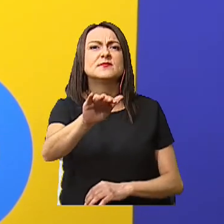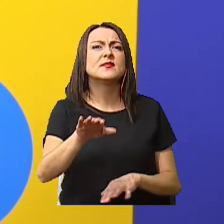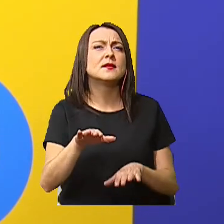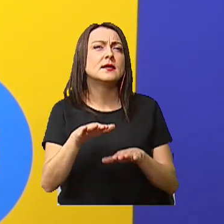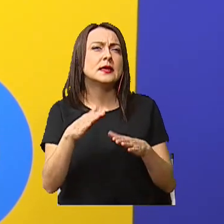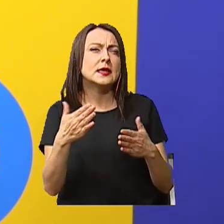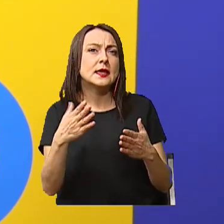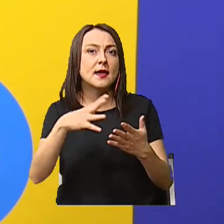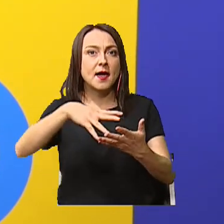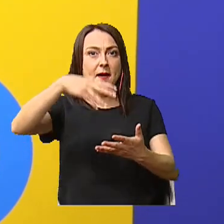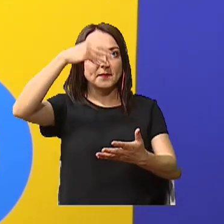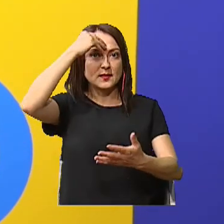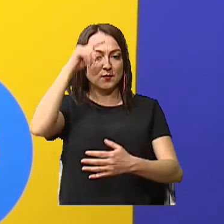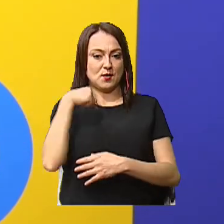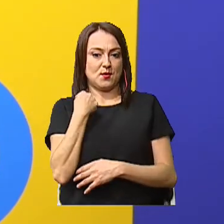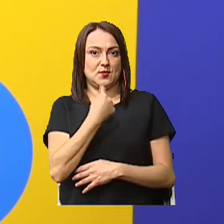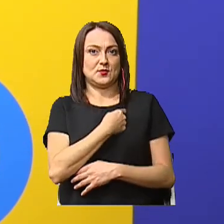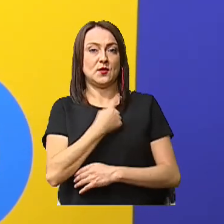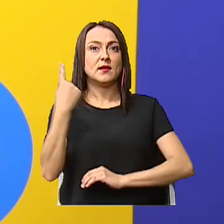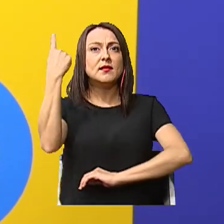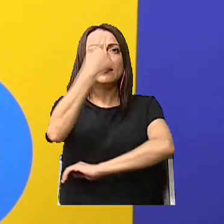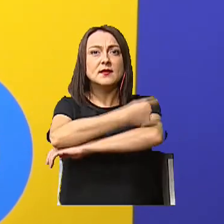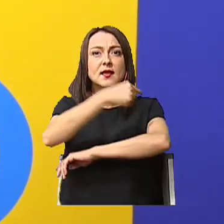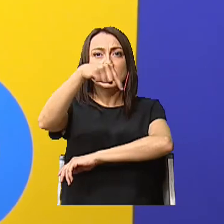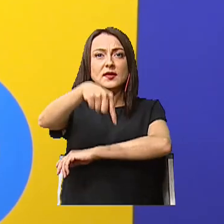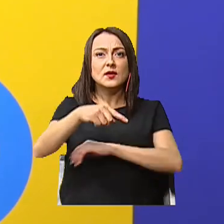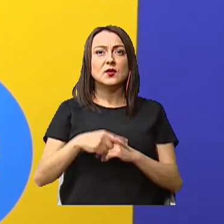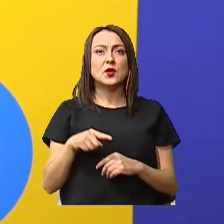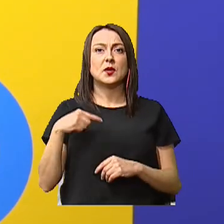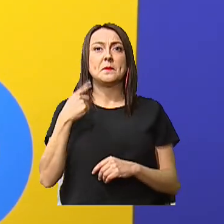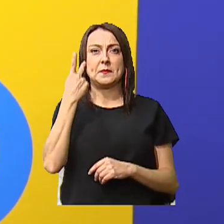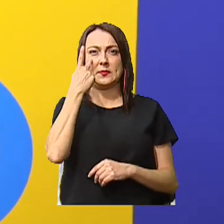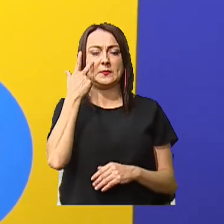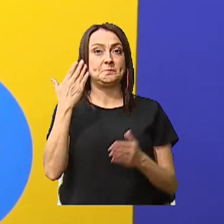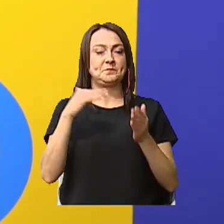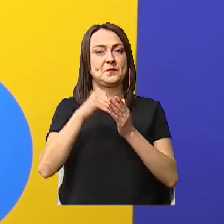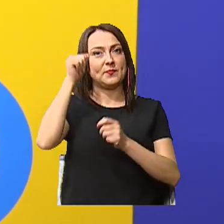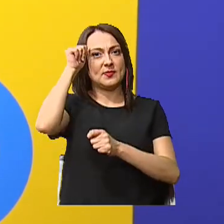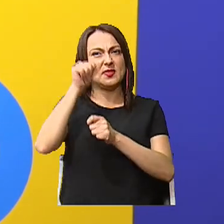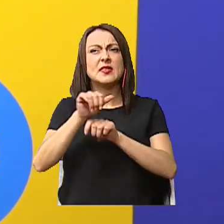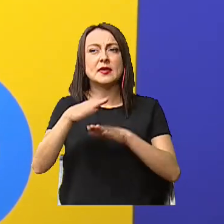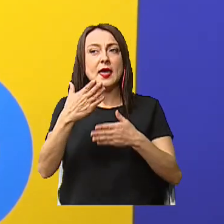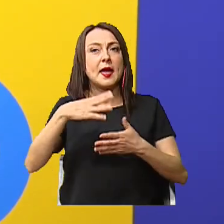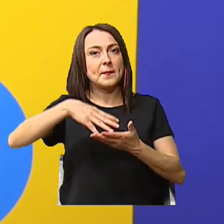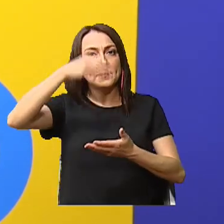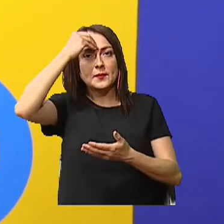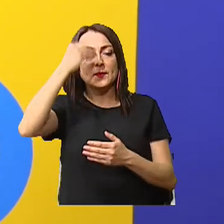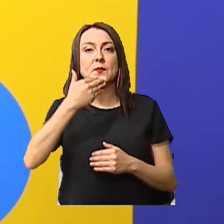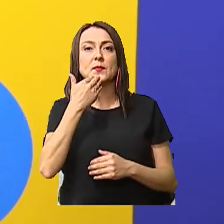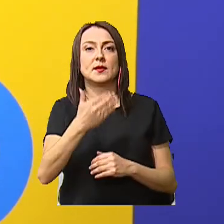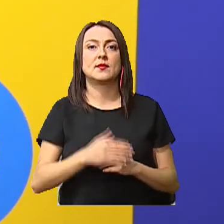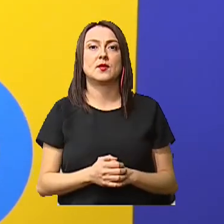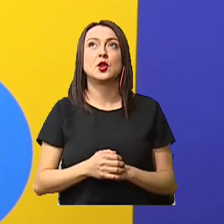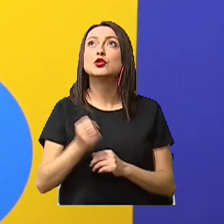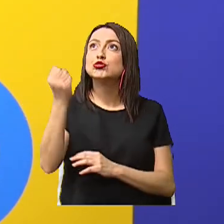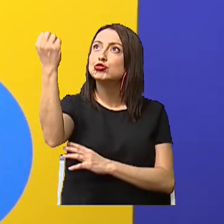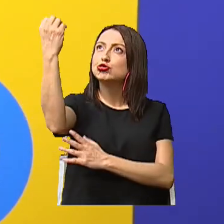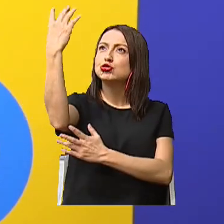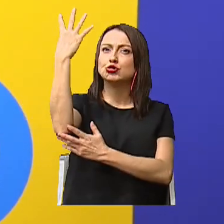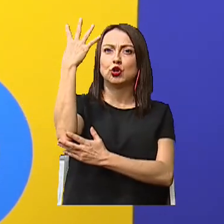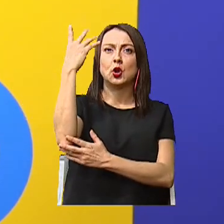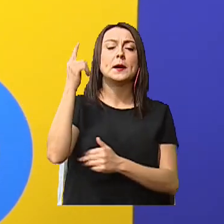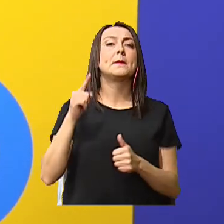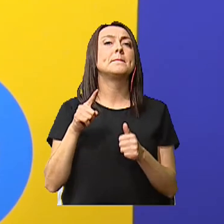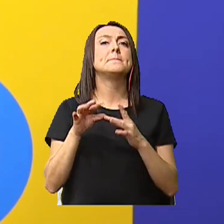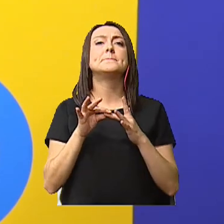aprendimos Nosotros El día de hoy? Vamos a ir retomando ¿Qué aprendimos? Bueno El sol Es la